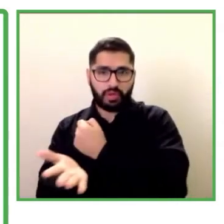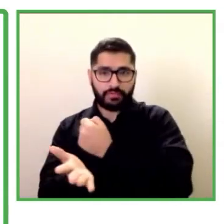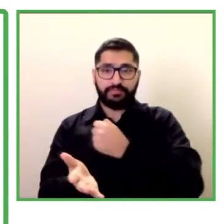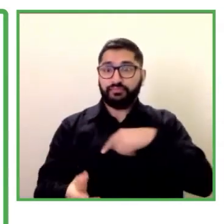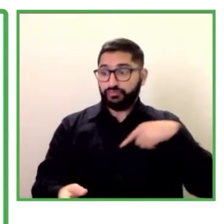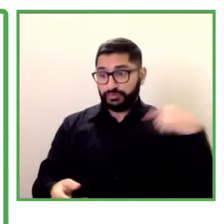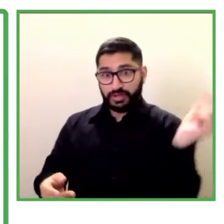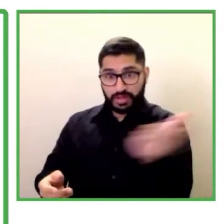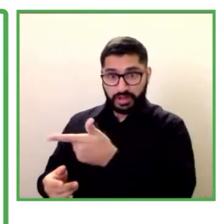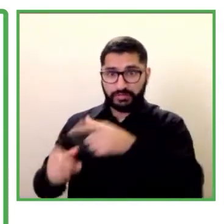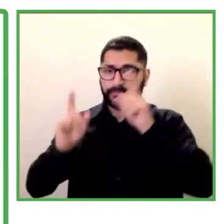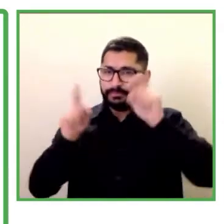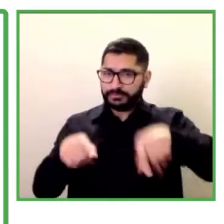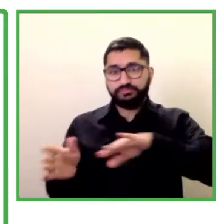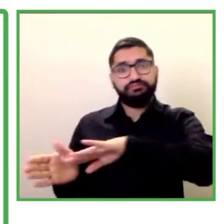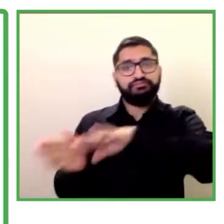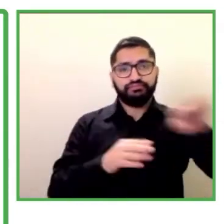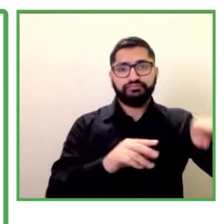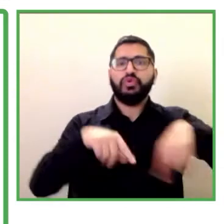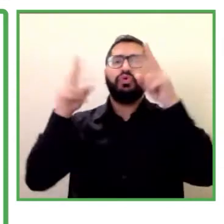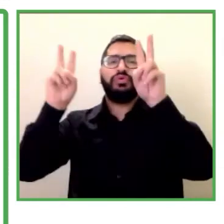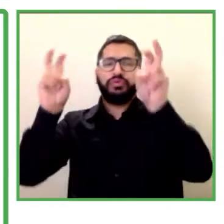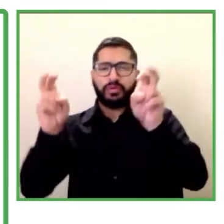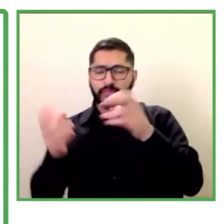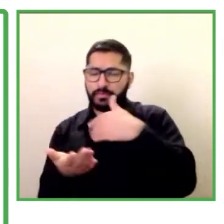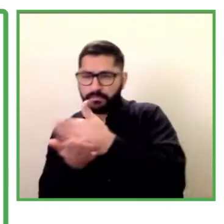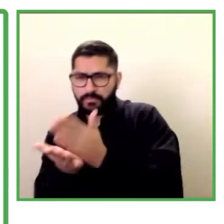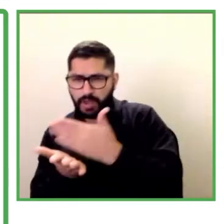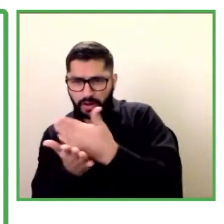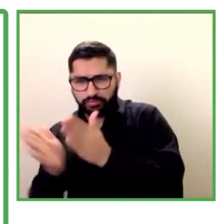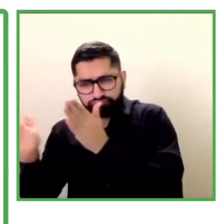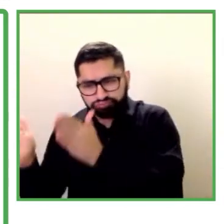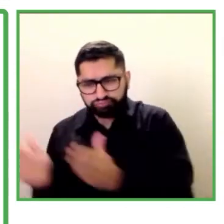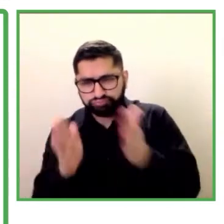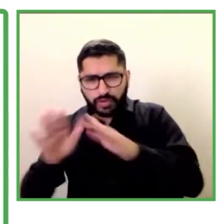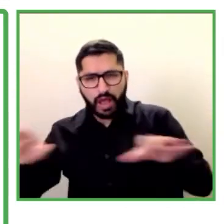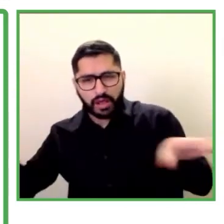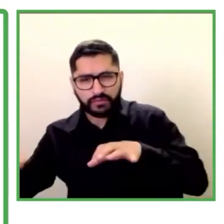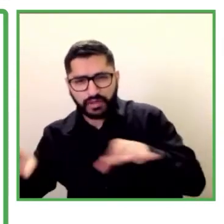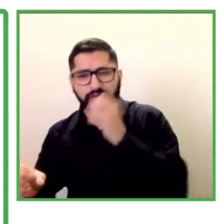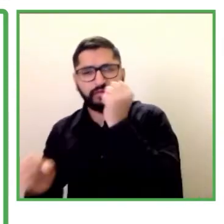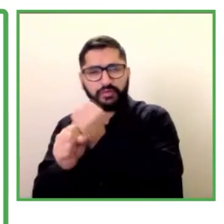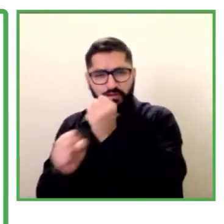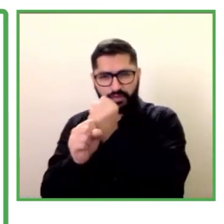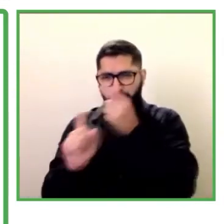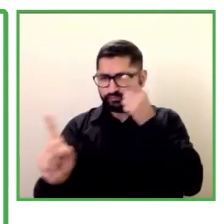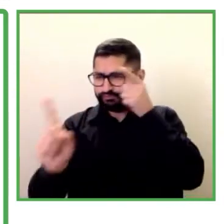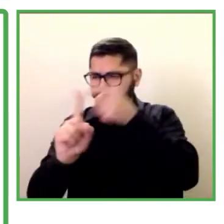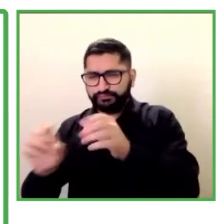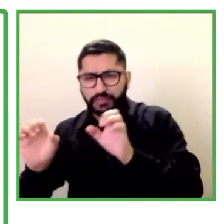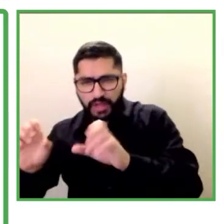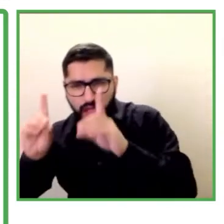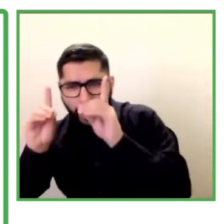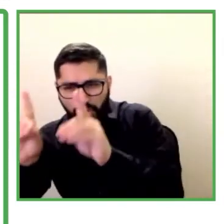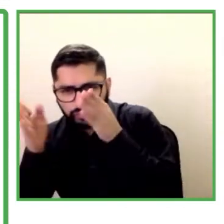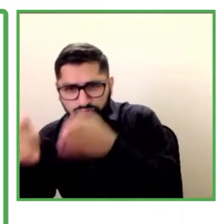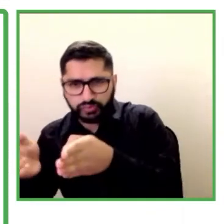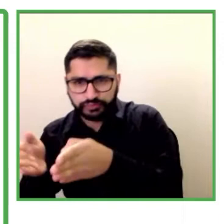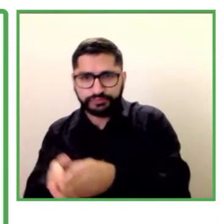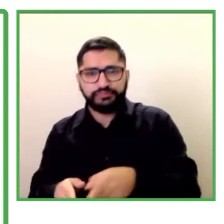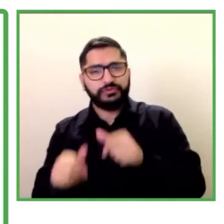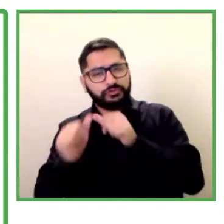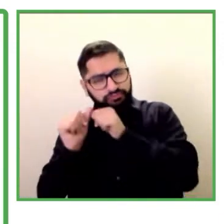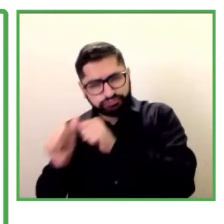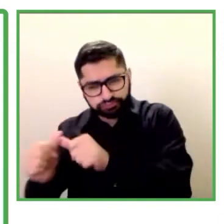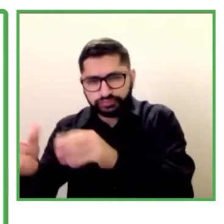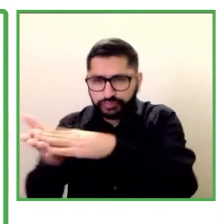capacitación y educación herramientas que ayudan a las empresas a seguir aprendiendo fortaleciéndose y conociendo si